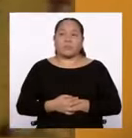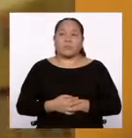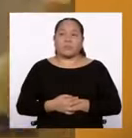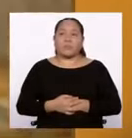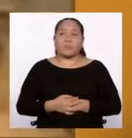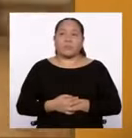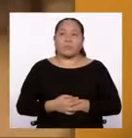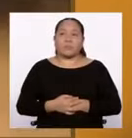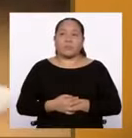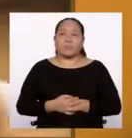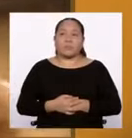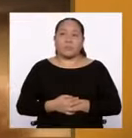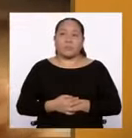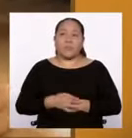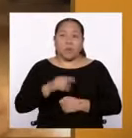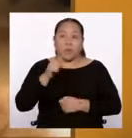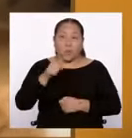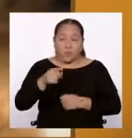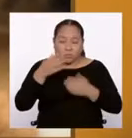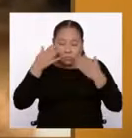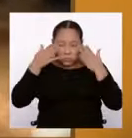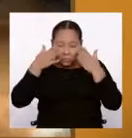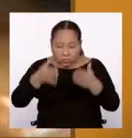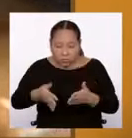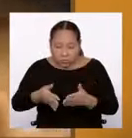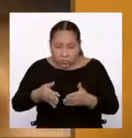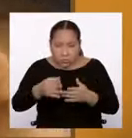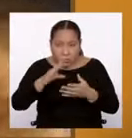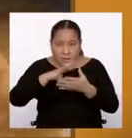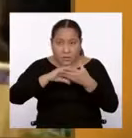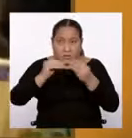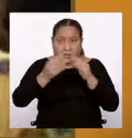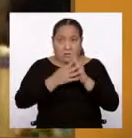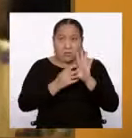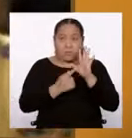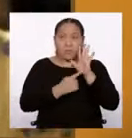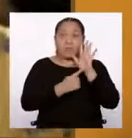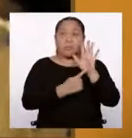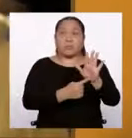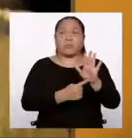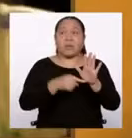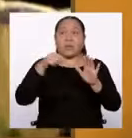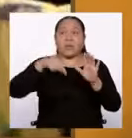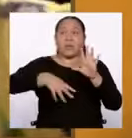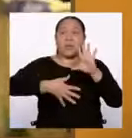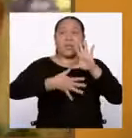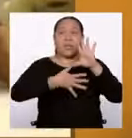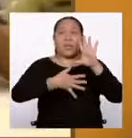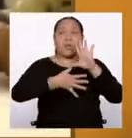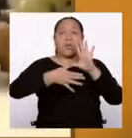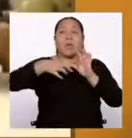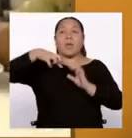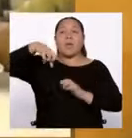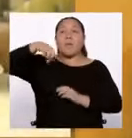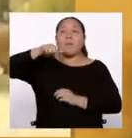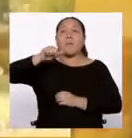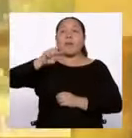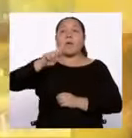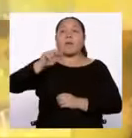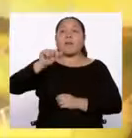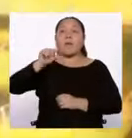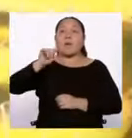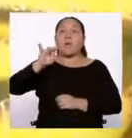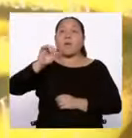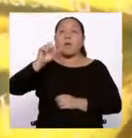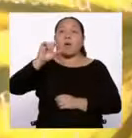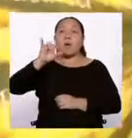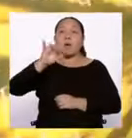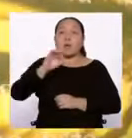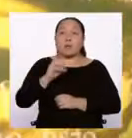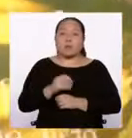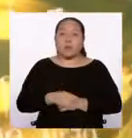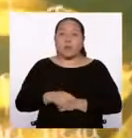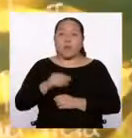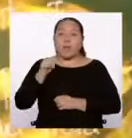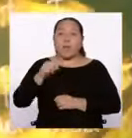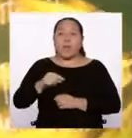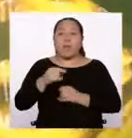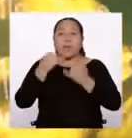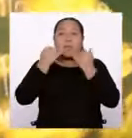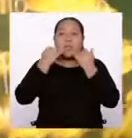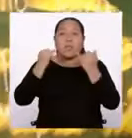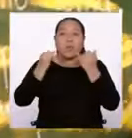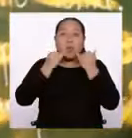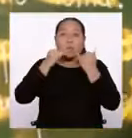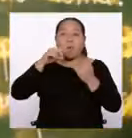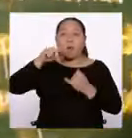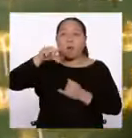Un caso muy particular y que resulta ejemplar en América es el paraguayo, donde el idioma guaraní es la